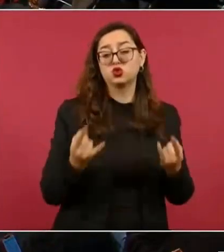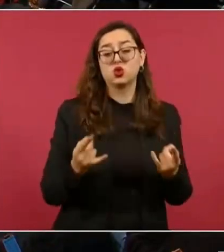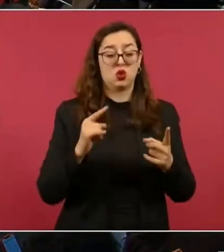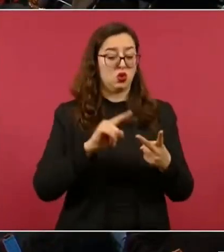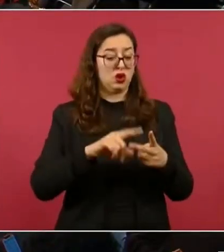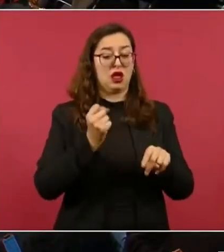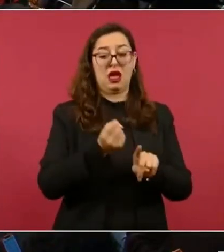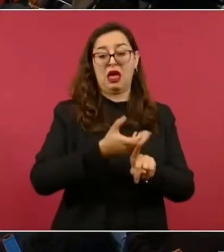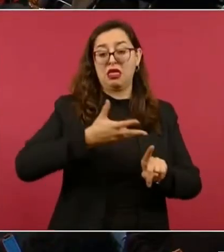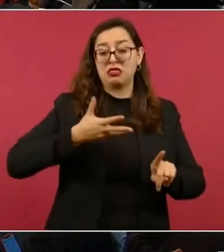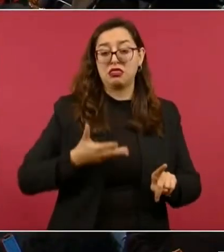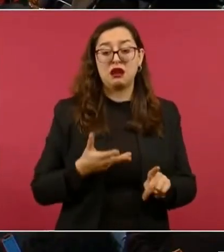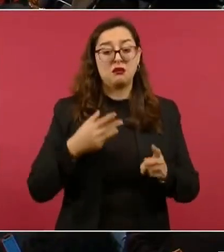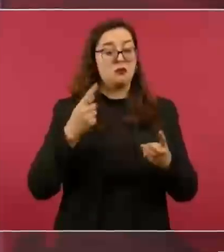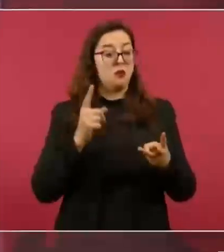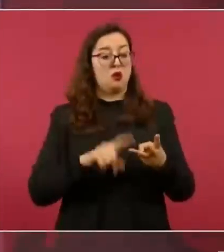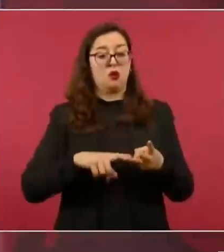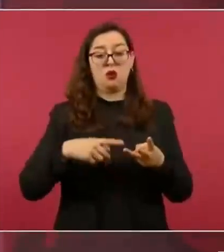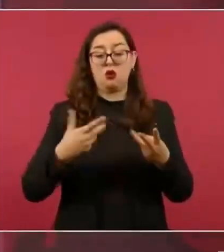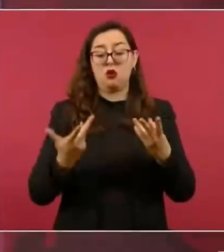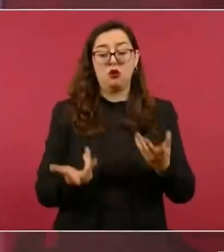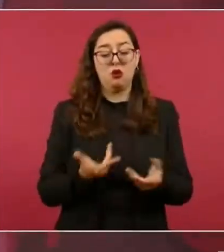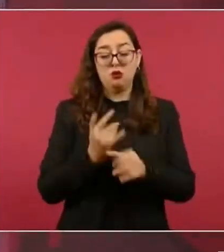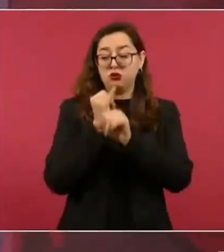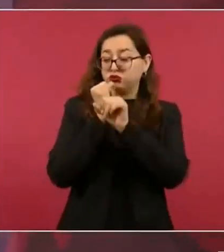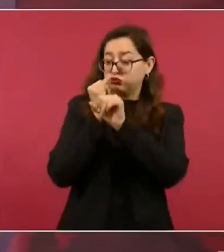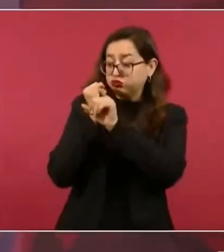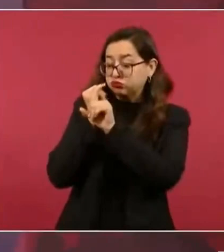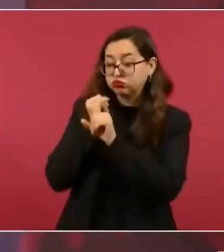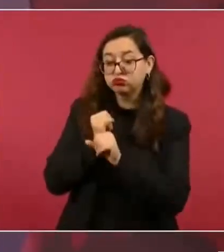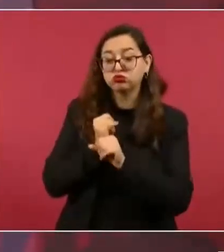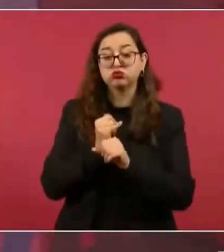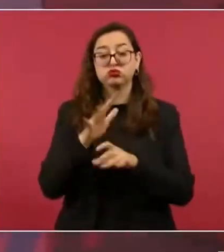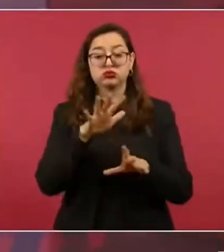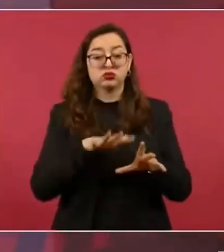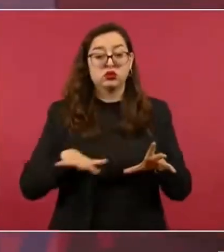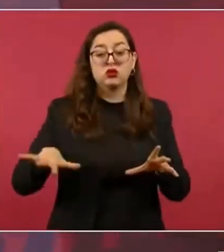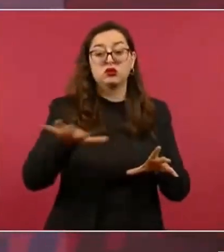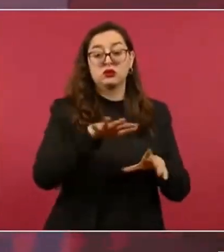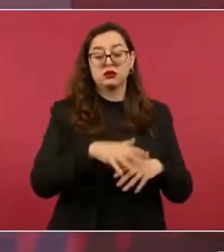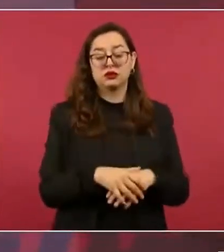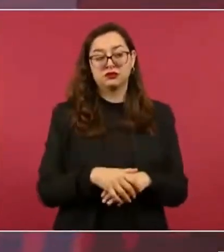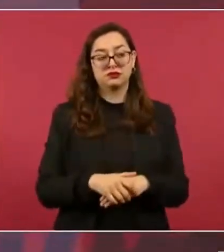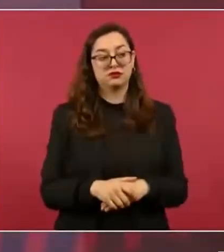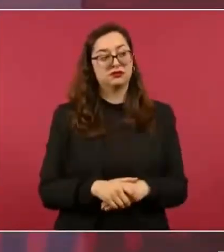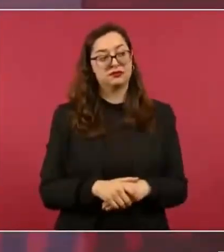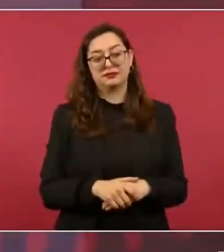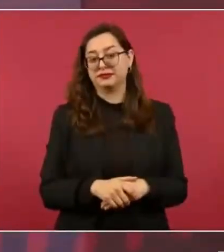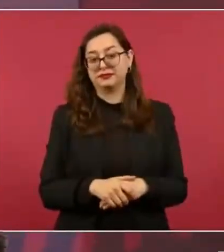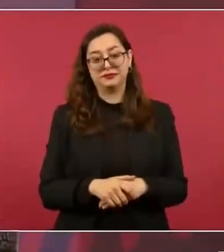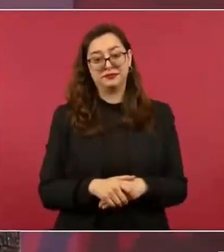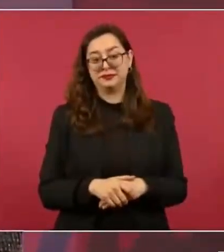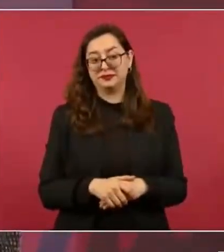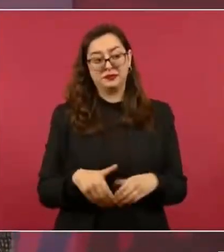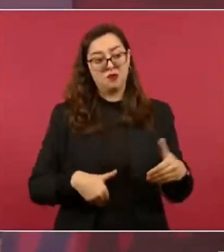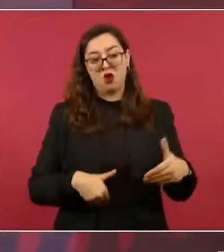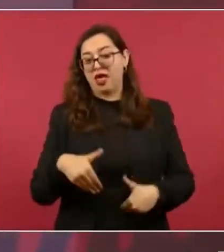etnólogos, hay excepciones, honrosos, que empezaron